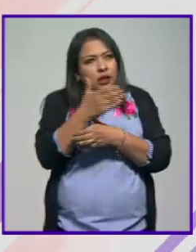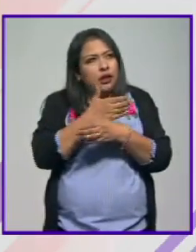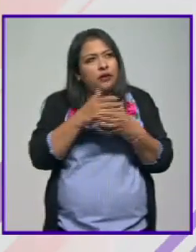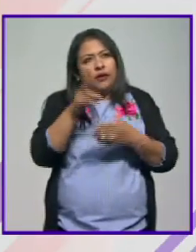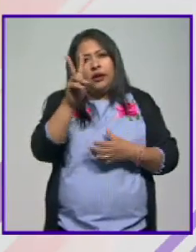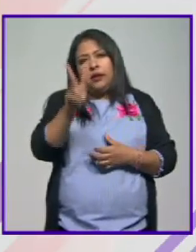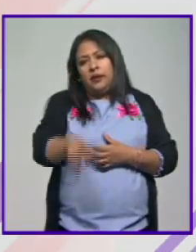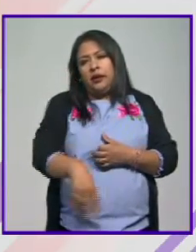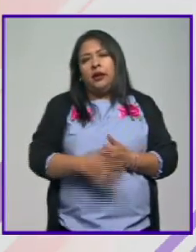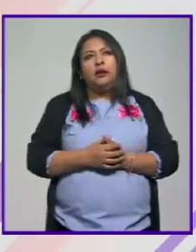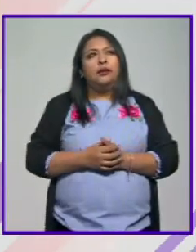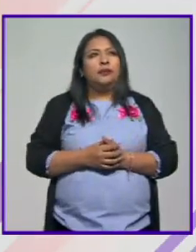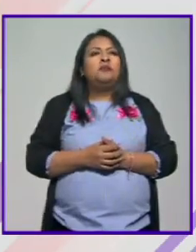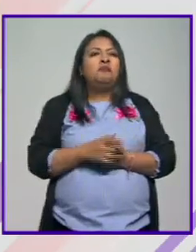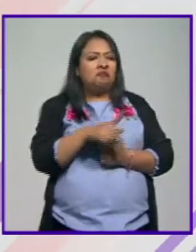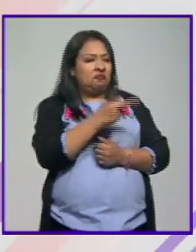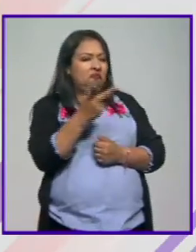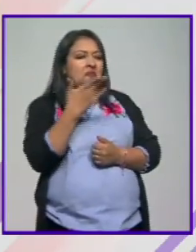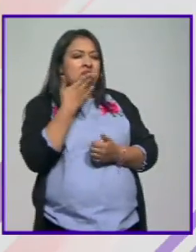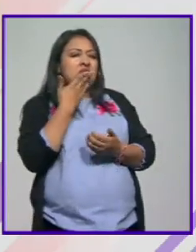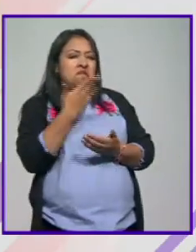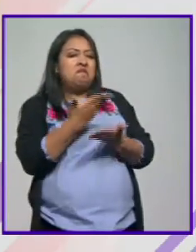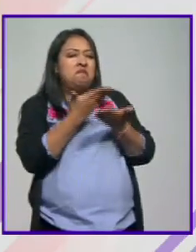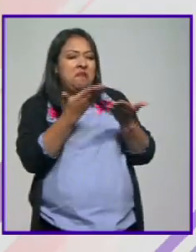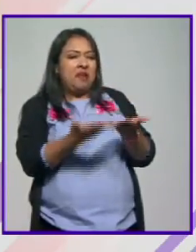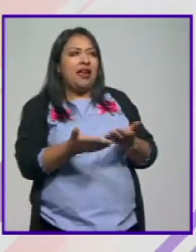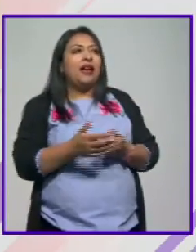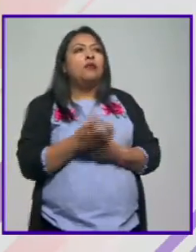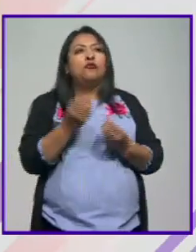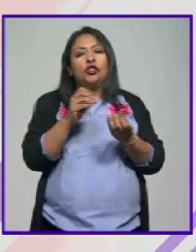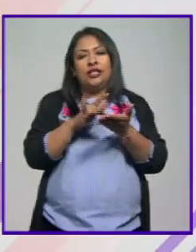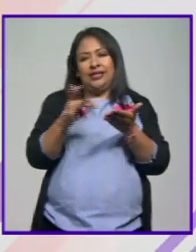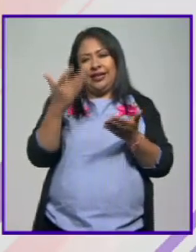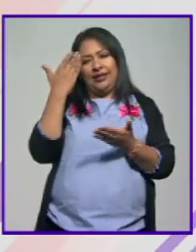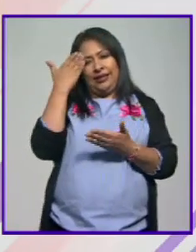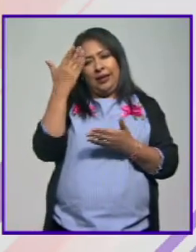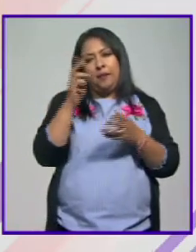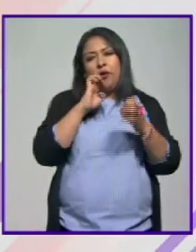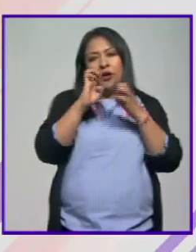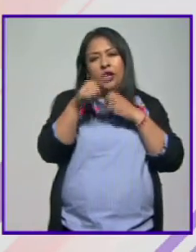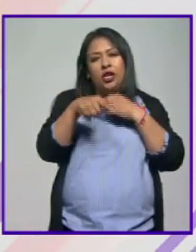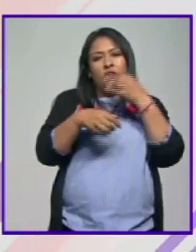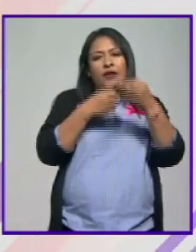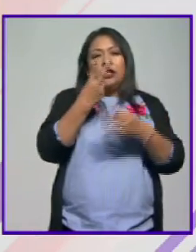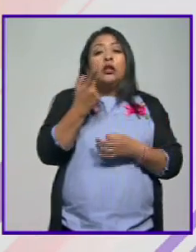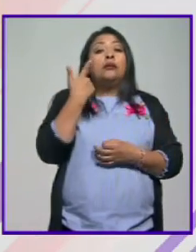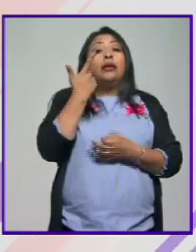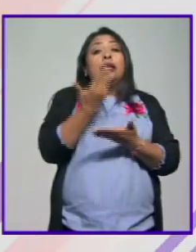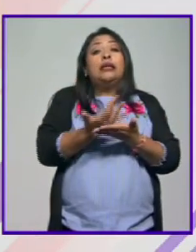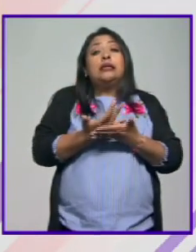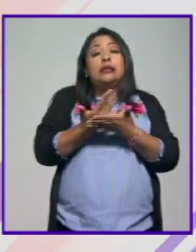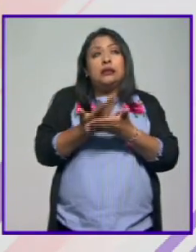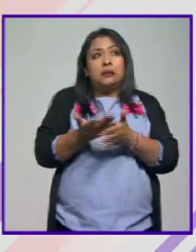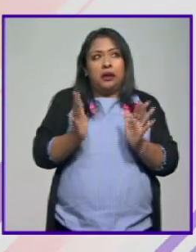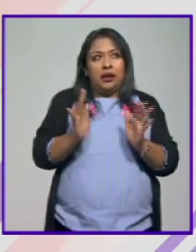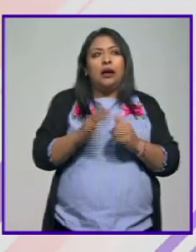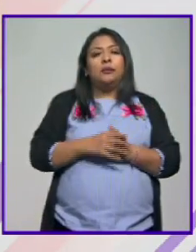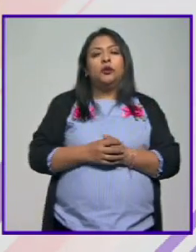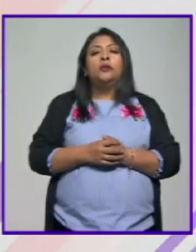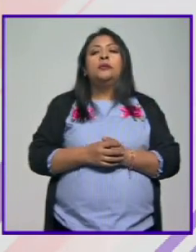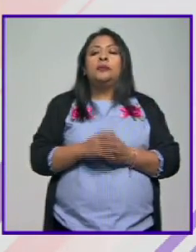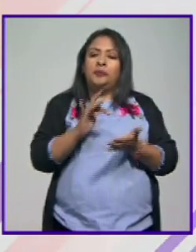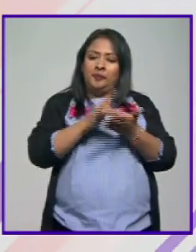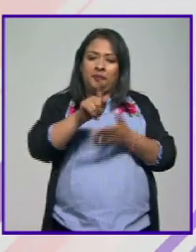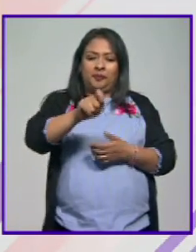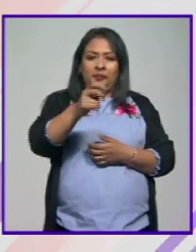definitivamente y bueno muchas gracias muchas gracias por este tiempo para Noticias 22 y estaremos pendientes estaremos ahí en este festival